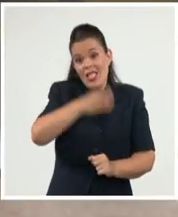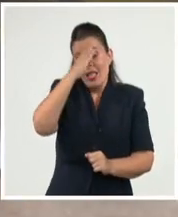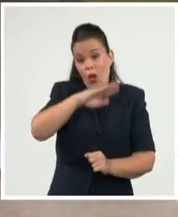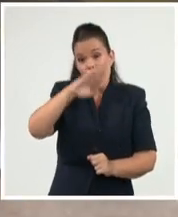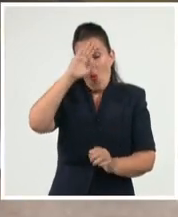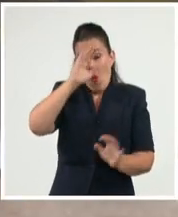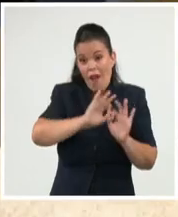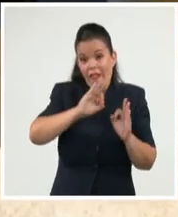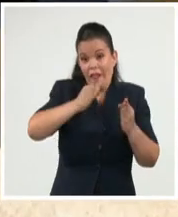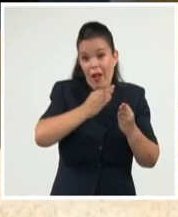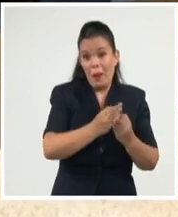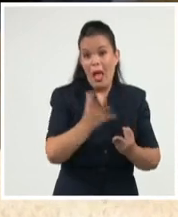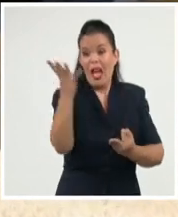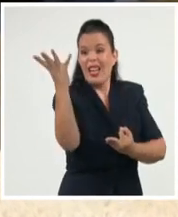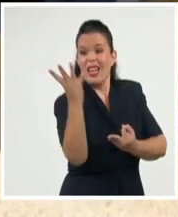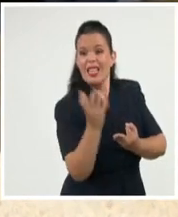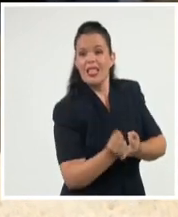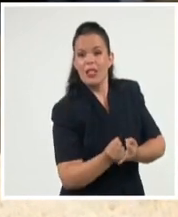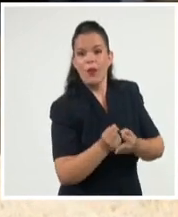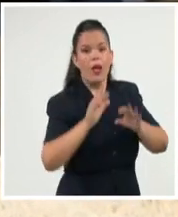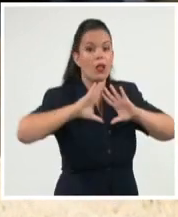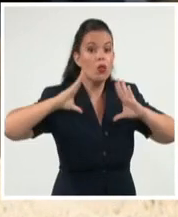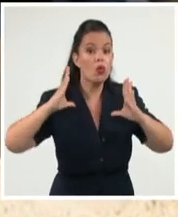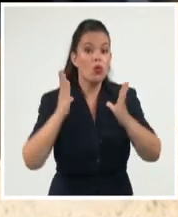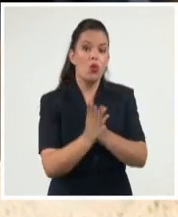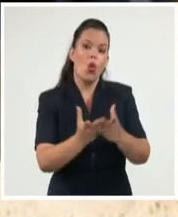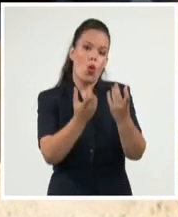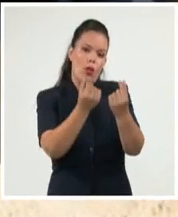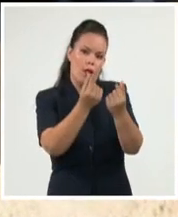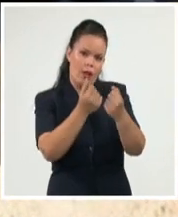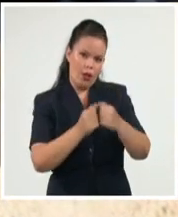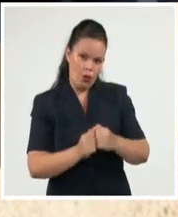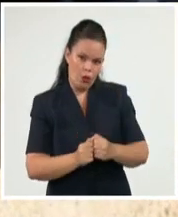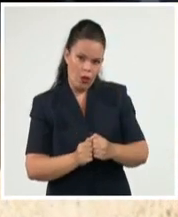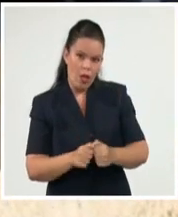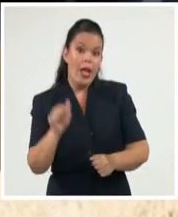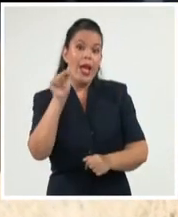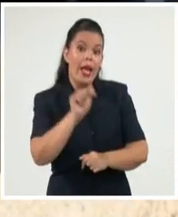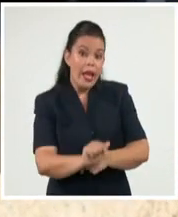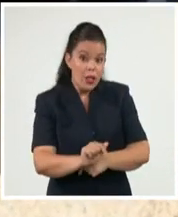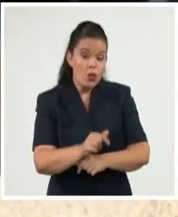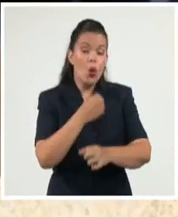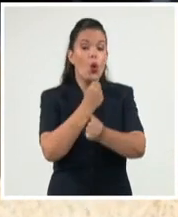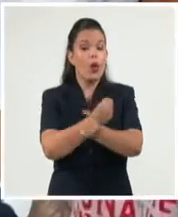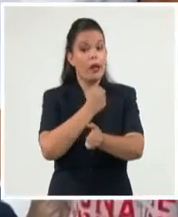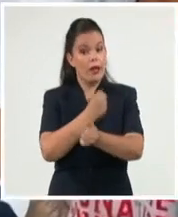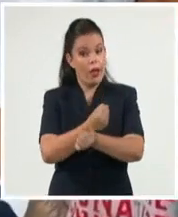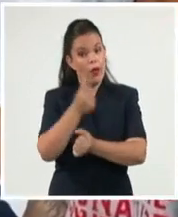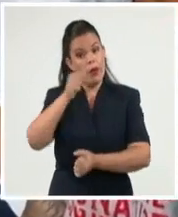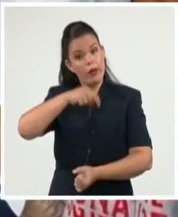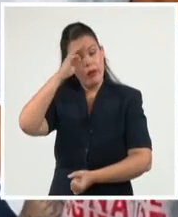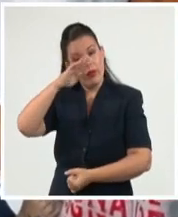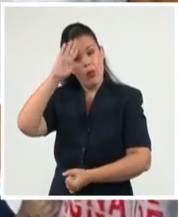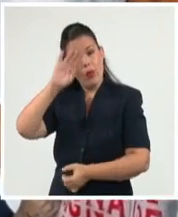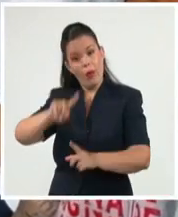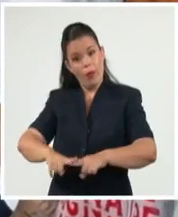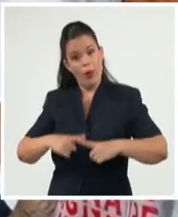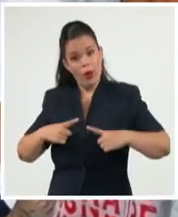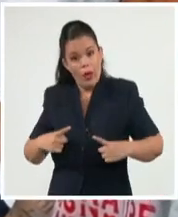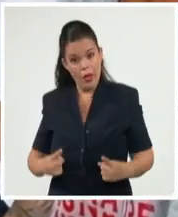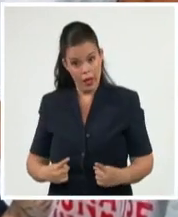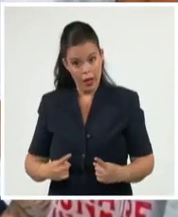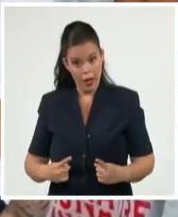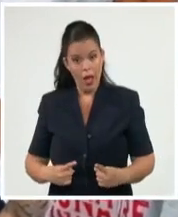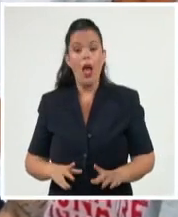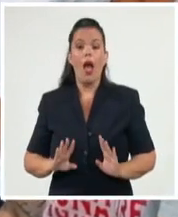Incluso añadió que era una operación de altos riesgos financieros para Fincimex porque se entregaba la remesa antes de recibir el